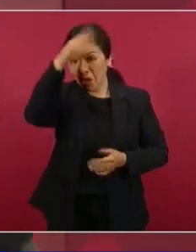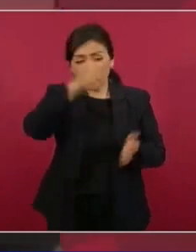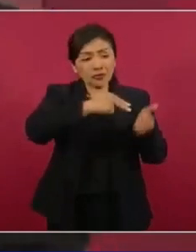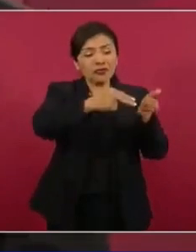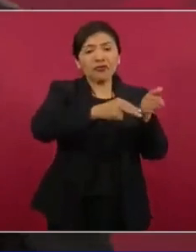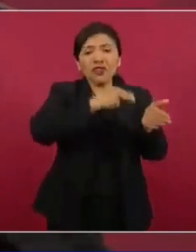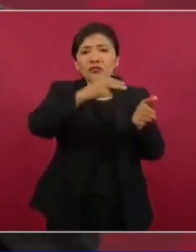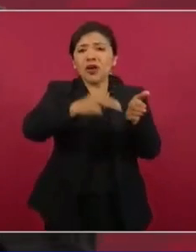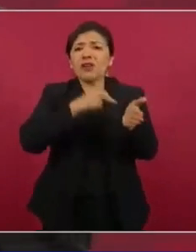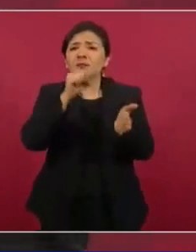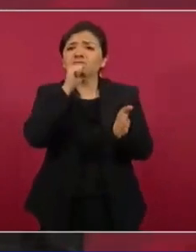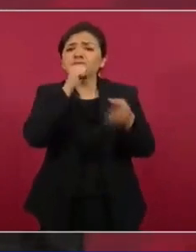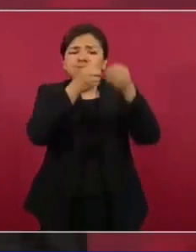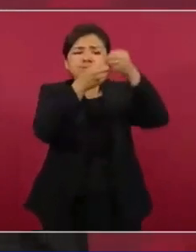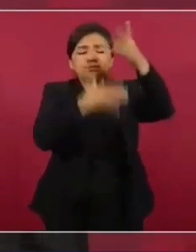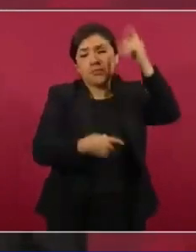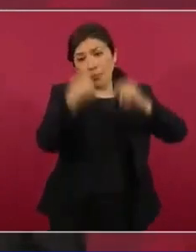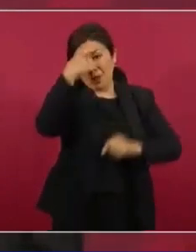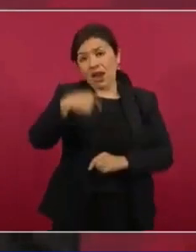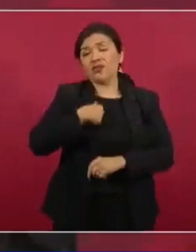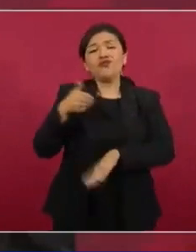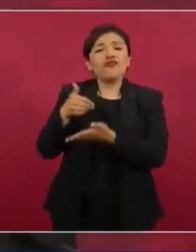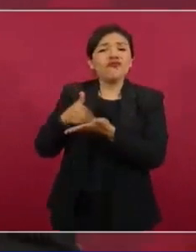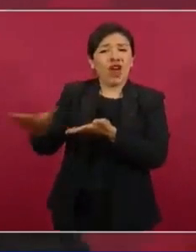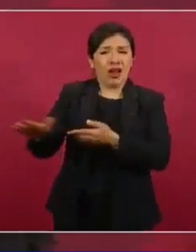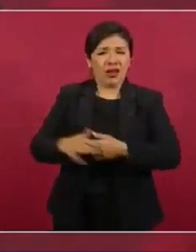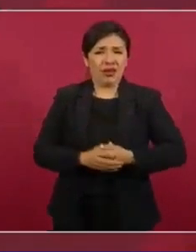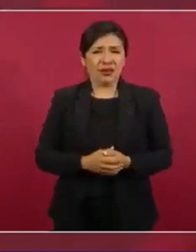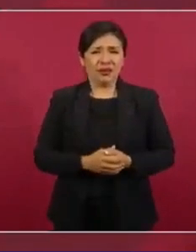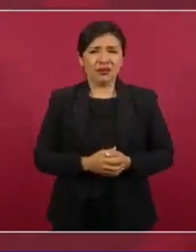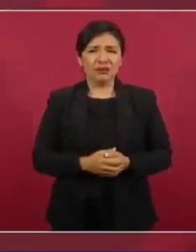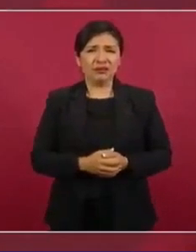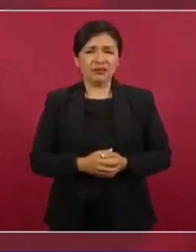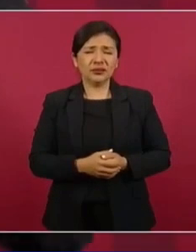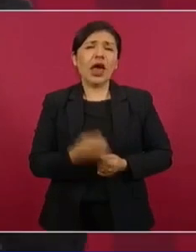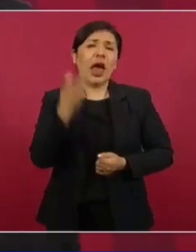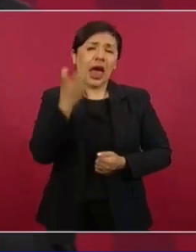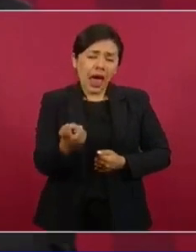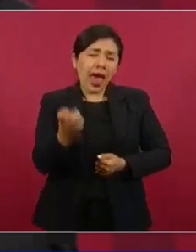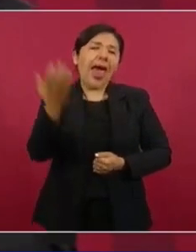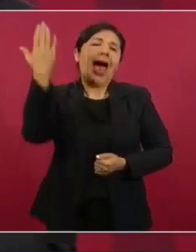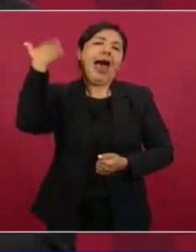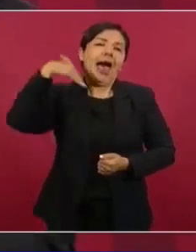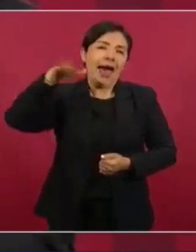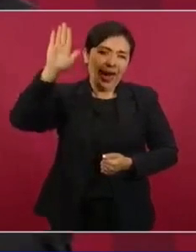desplegado para desaforarme. Así era antes,